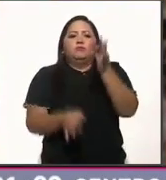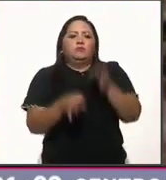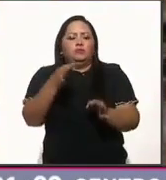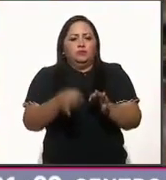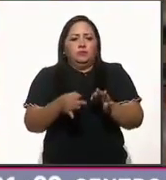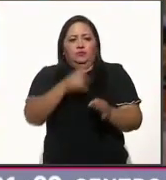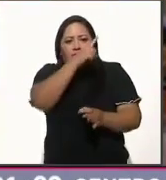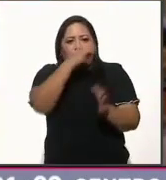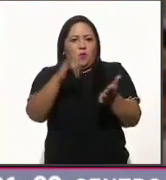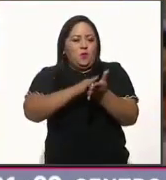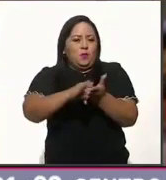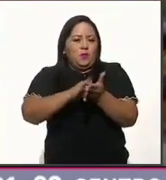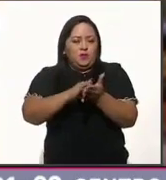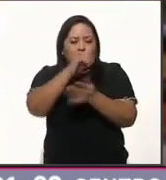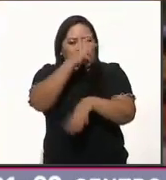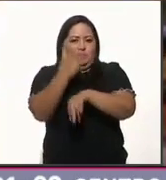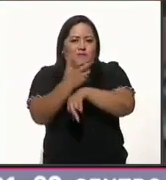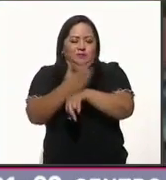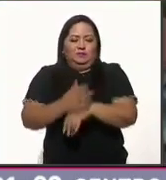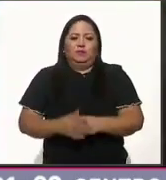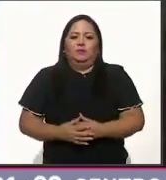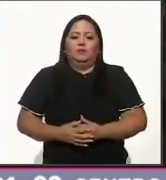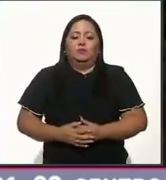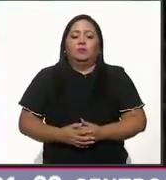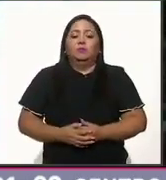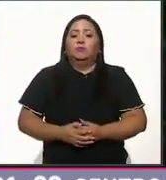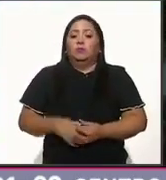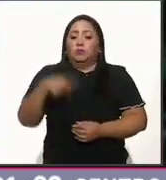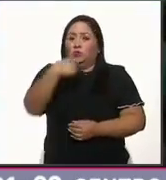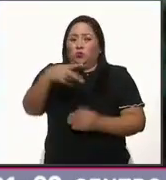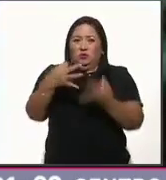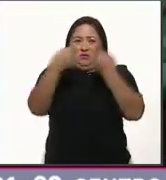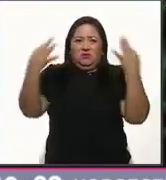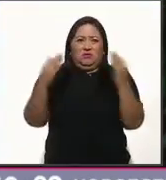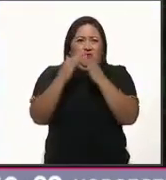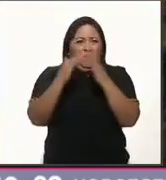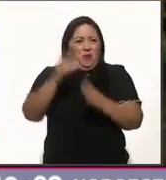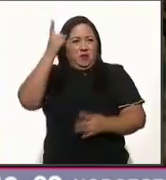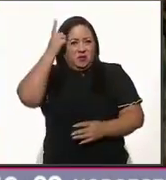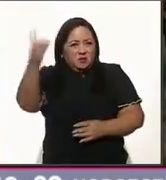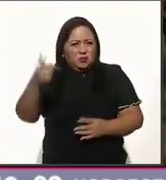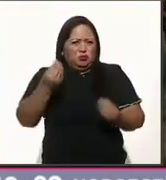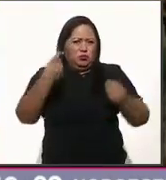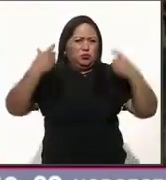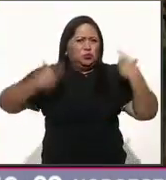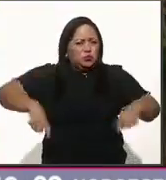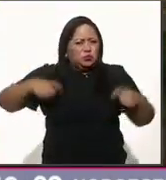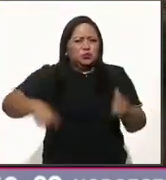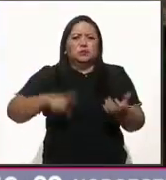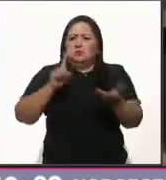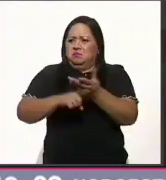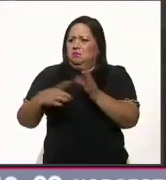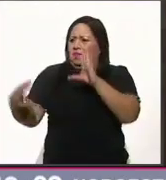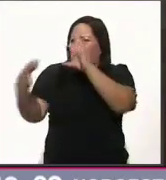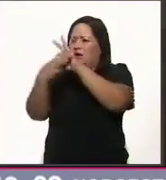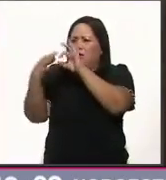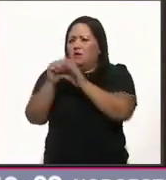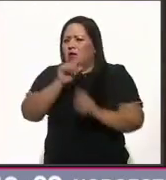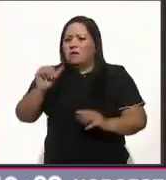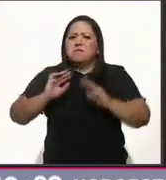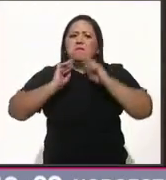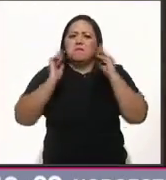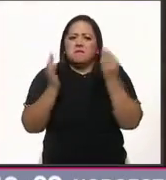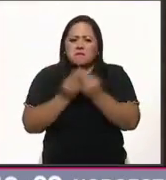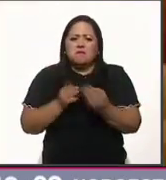que se le sigue en Nueva York, Estados Unidos. Sus propiedades millonarias, sus presuntos vínculos con el crimen organizado,